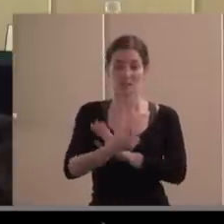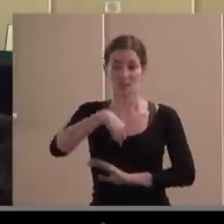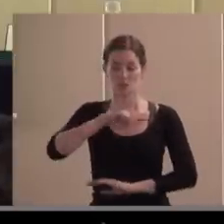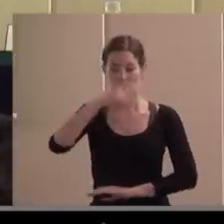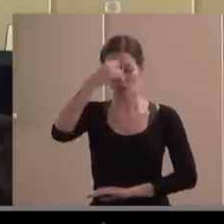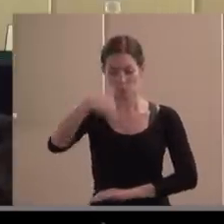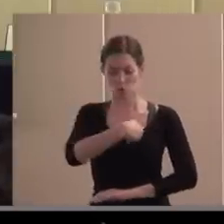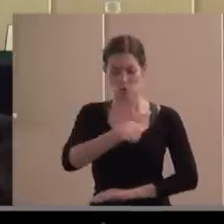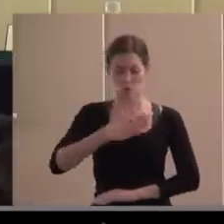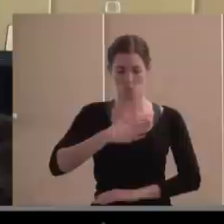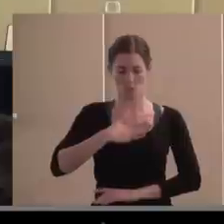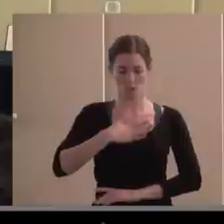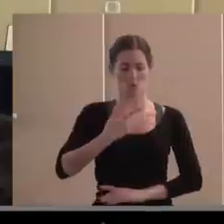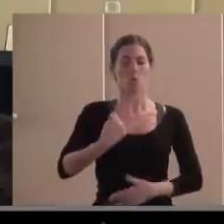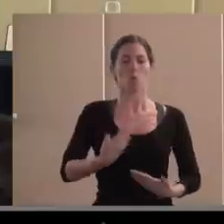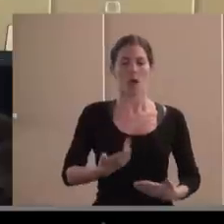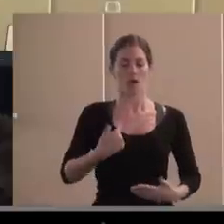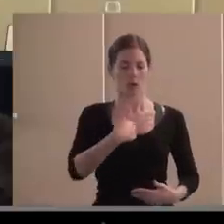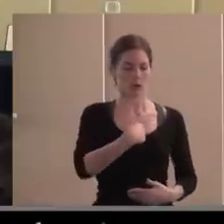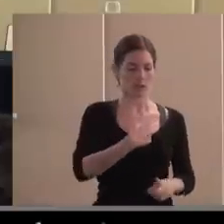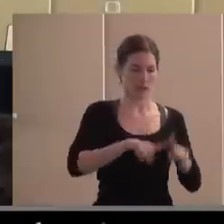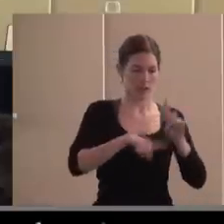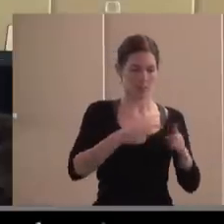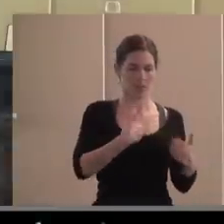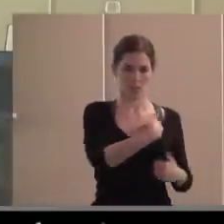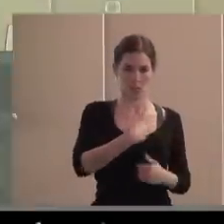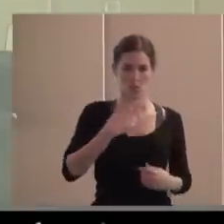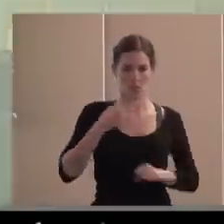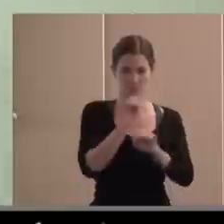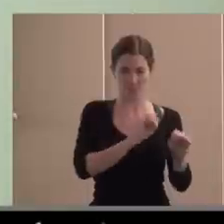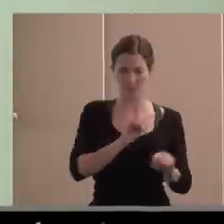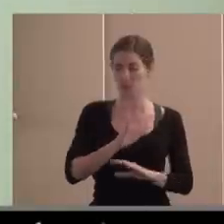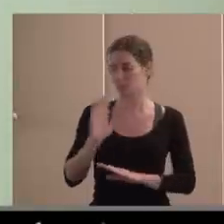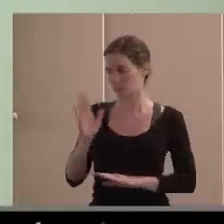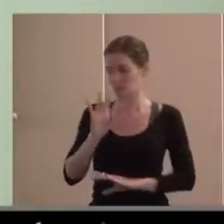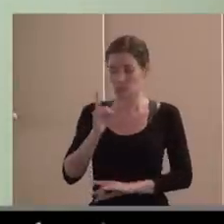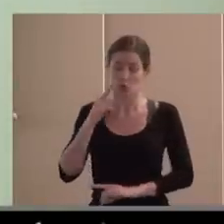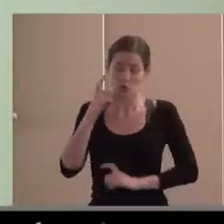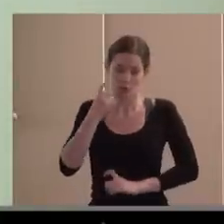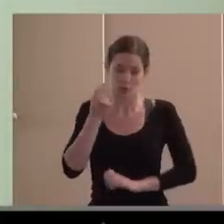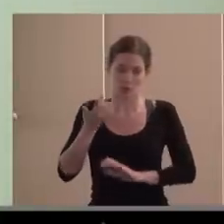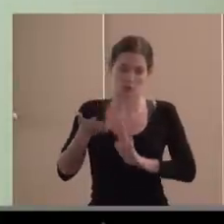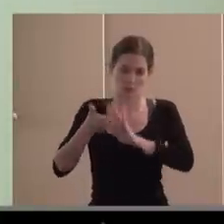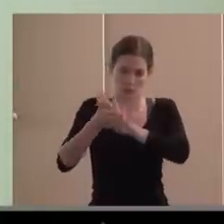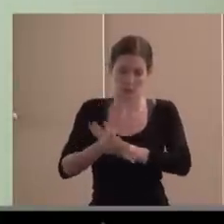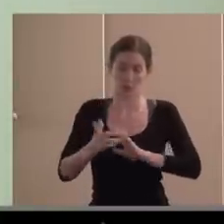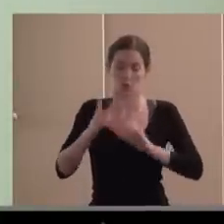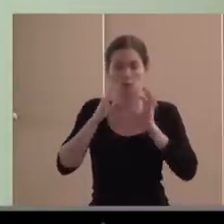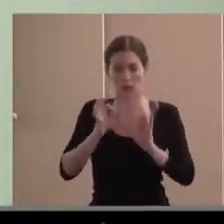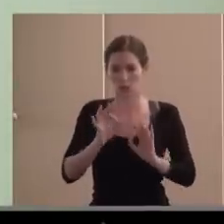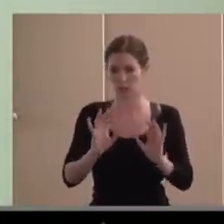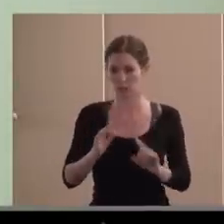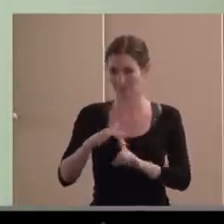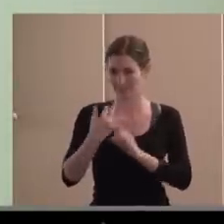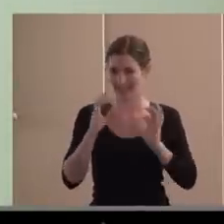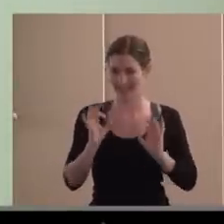bueno, estoy intentando ser descriptivo y algo valorativo, pero creo, la verdad que creo que esto está siendo así. Esta situación,